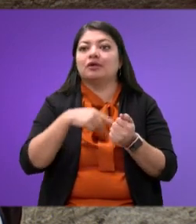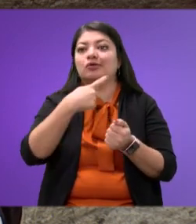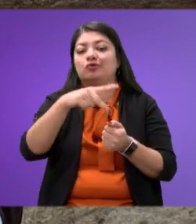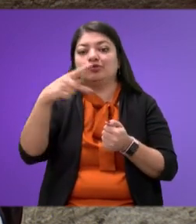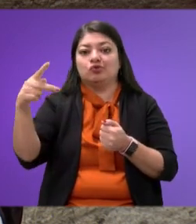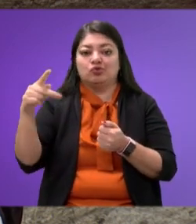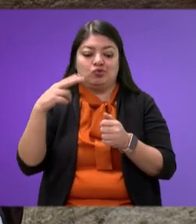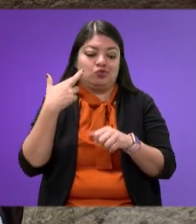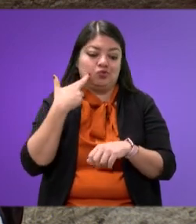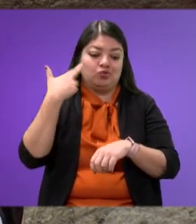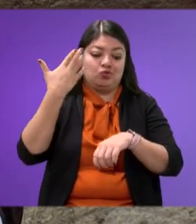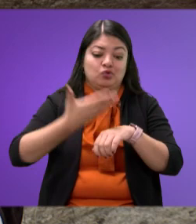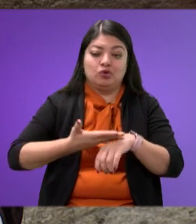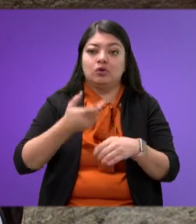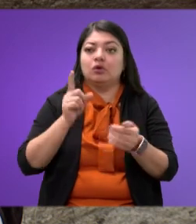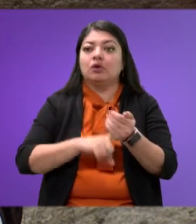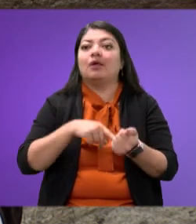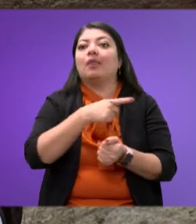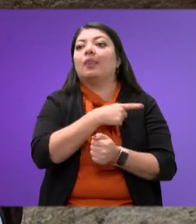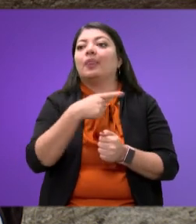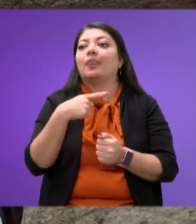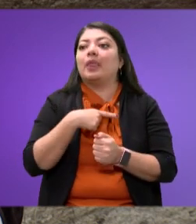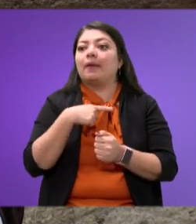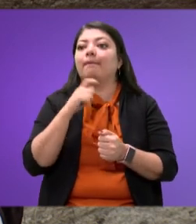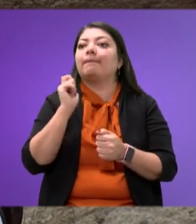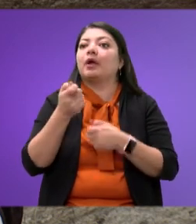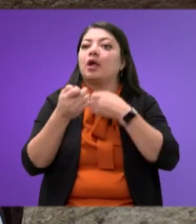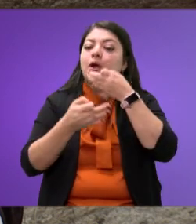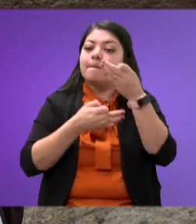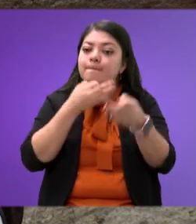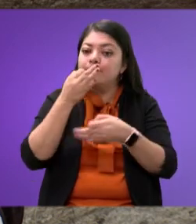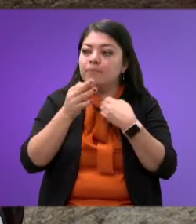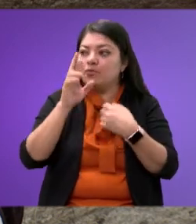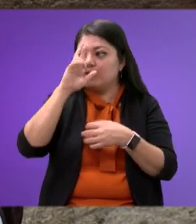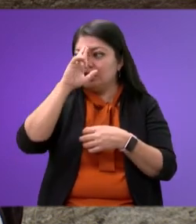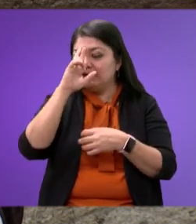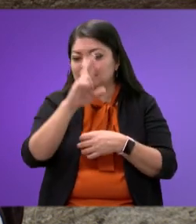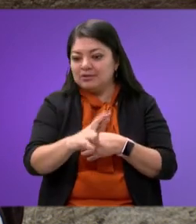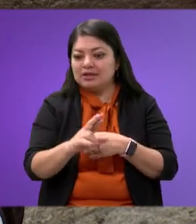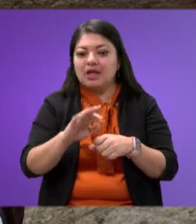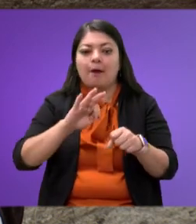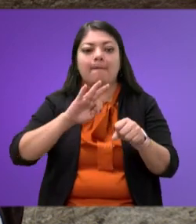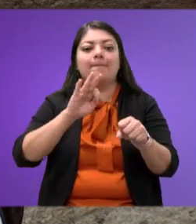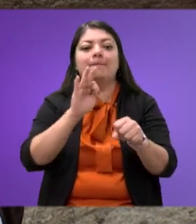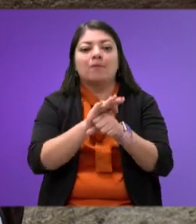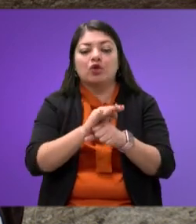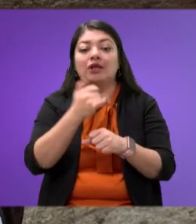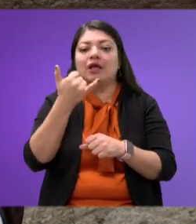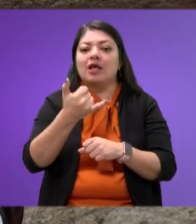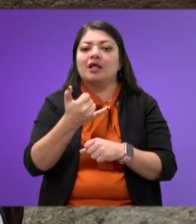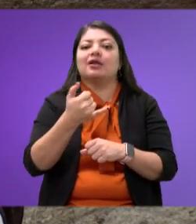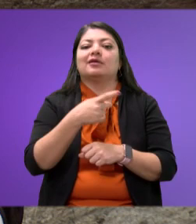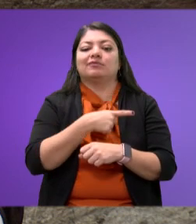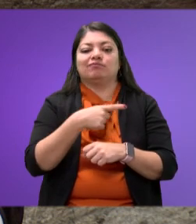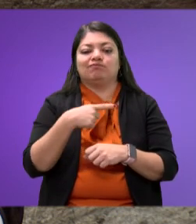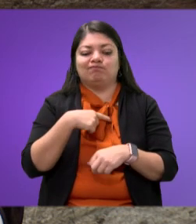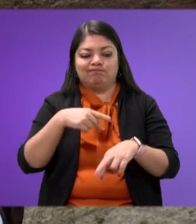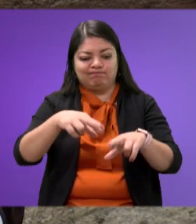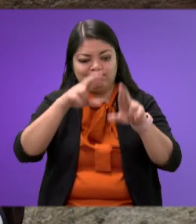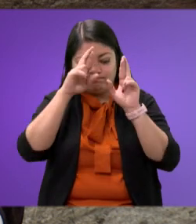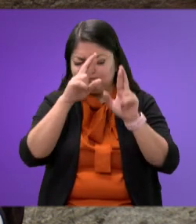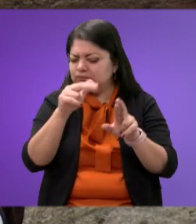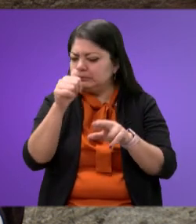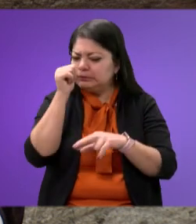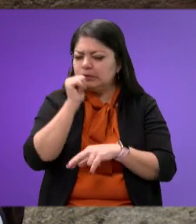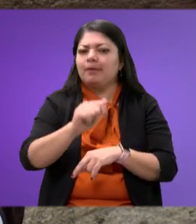competencias deberán promover, respetar, proteger y garantizar en todo momento